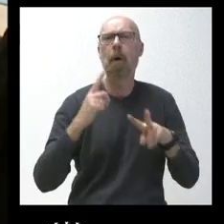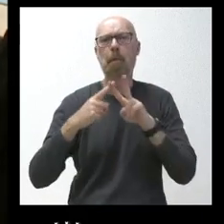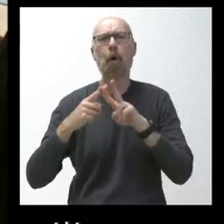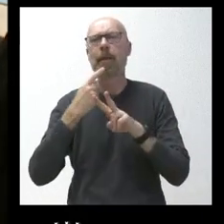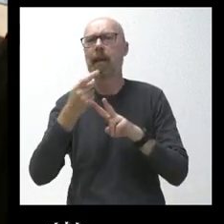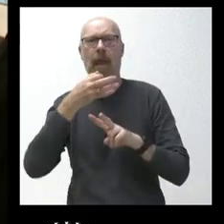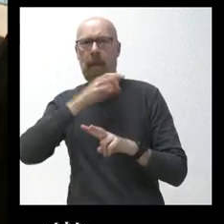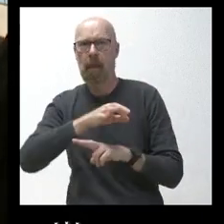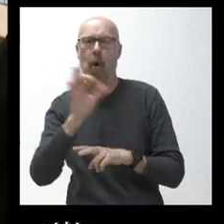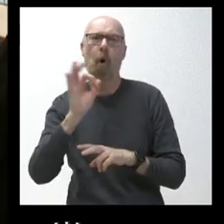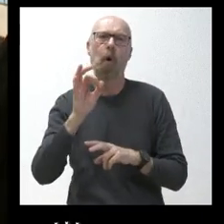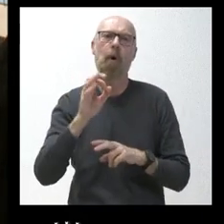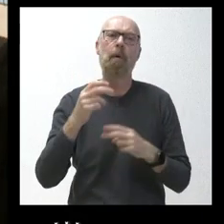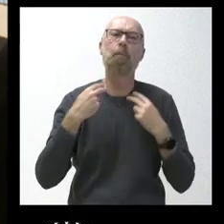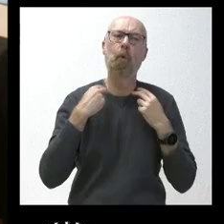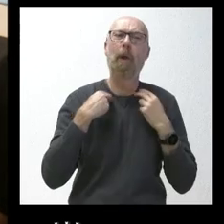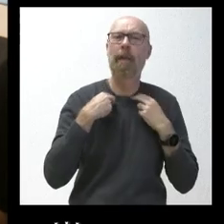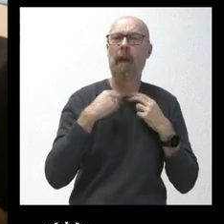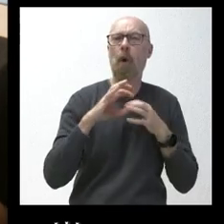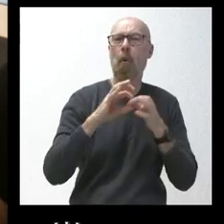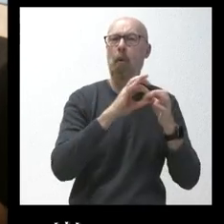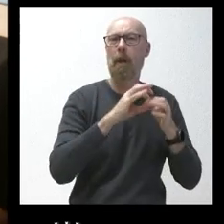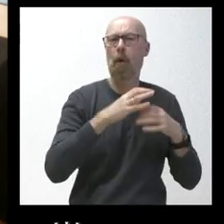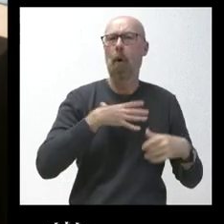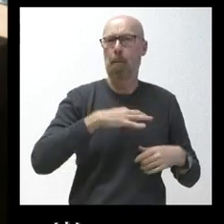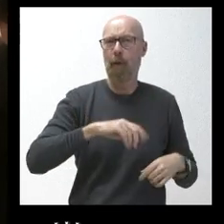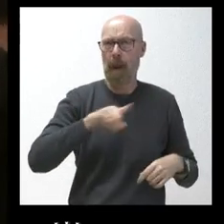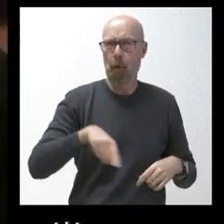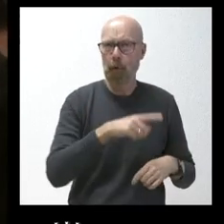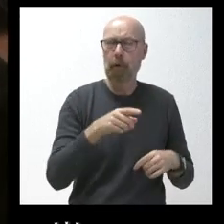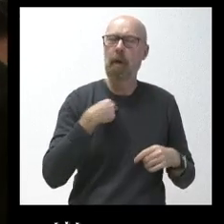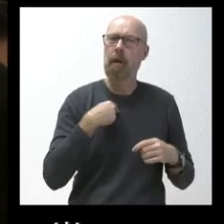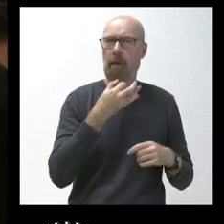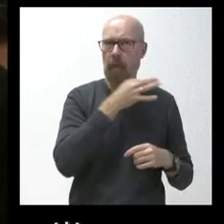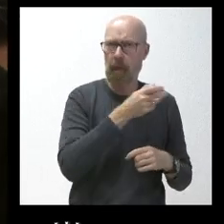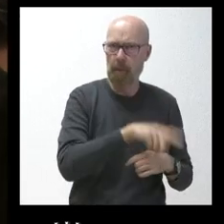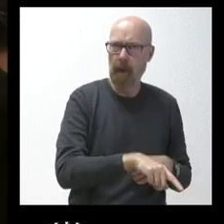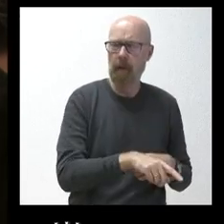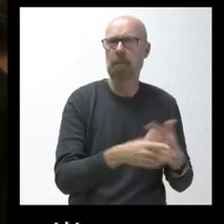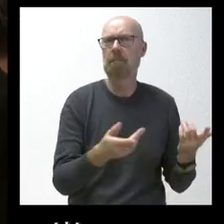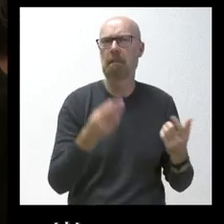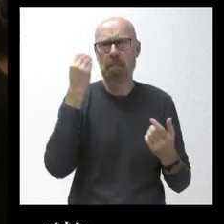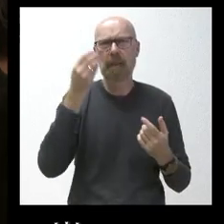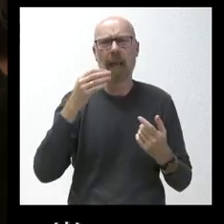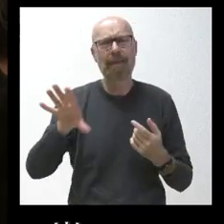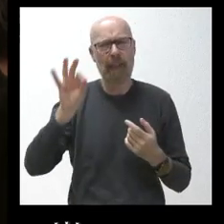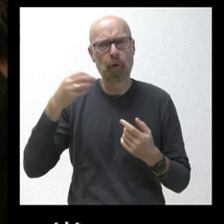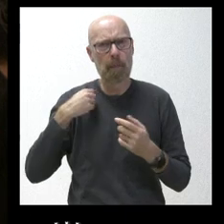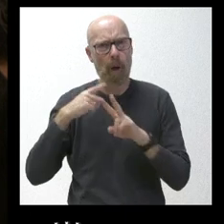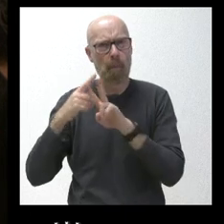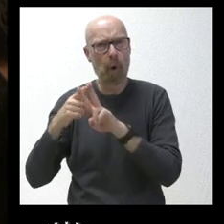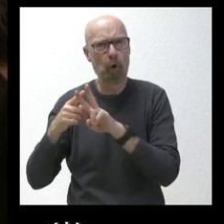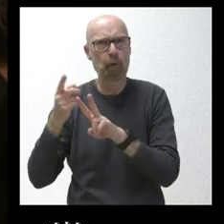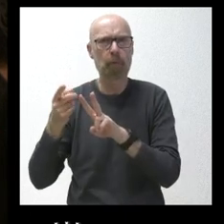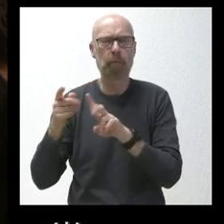el procurador de Unidas Podemos, Pablo Fernández. No sé si esta decisión de Vox les hace